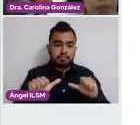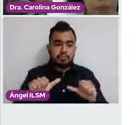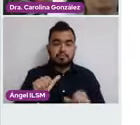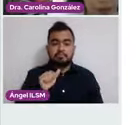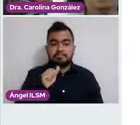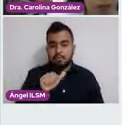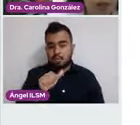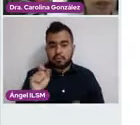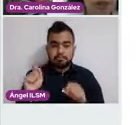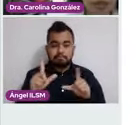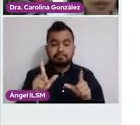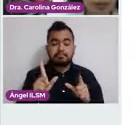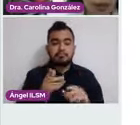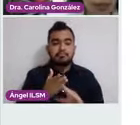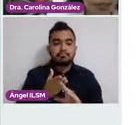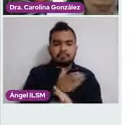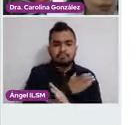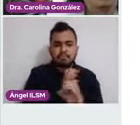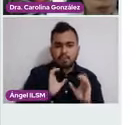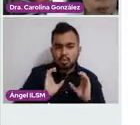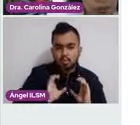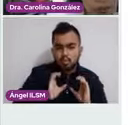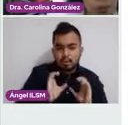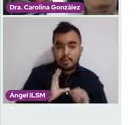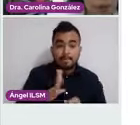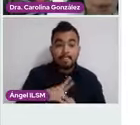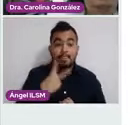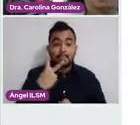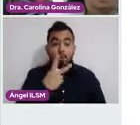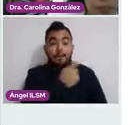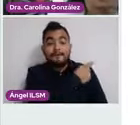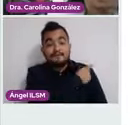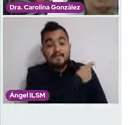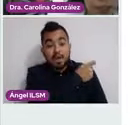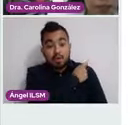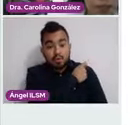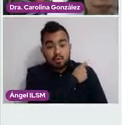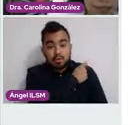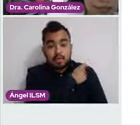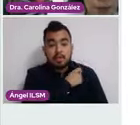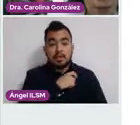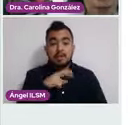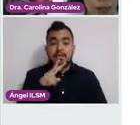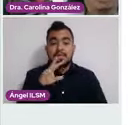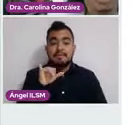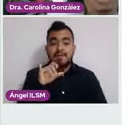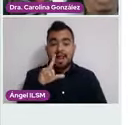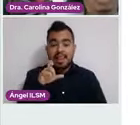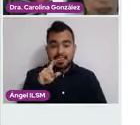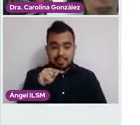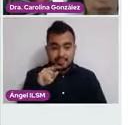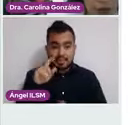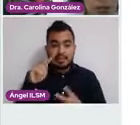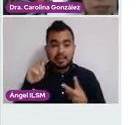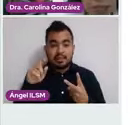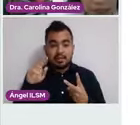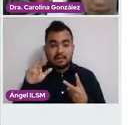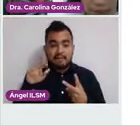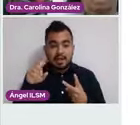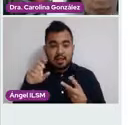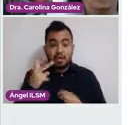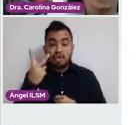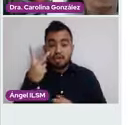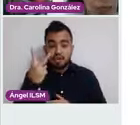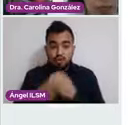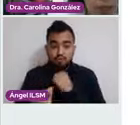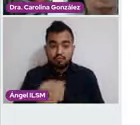Para la prevención, existen dos vacunas, bivalente y tetravalente. Esta se va a aplicar en dos dosis de 0 y 6